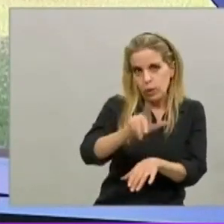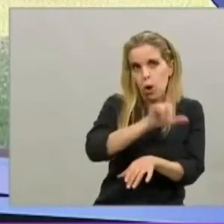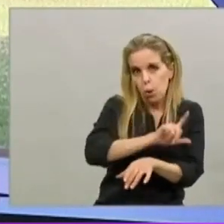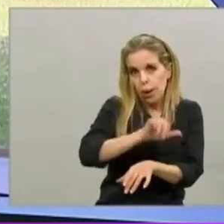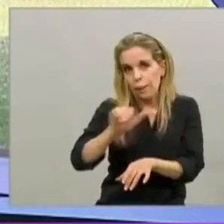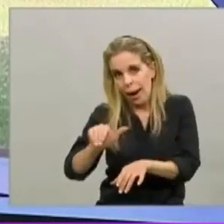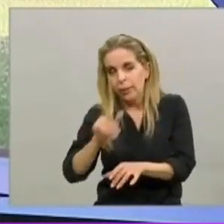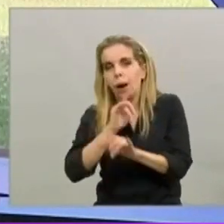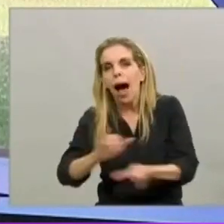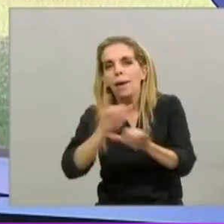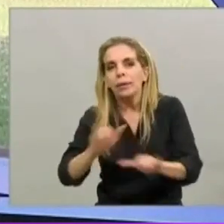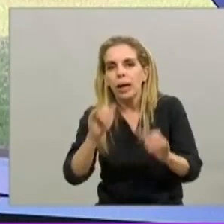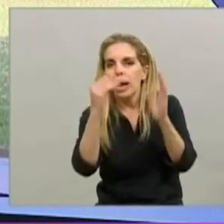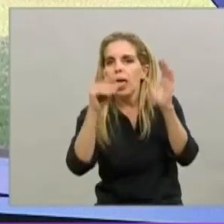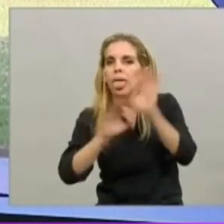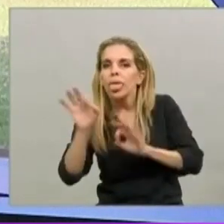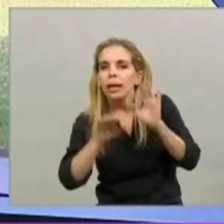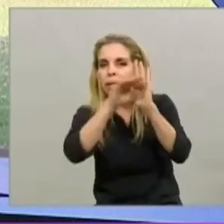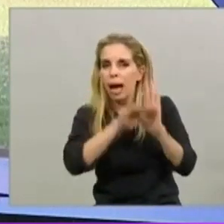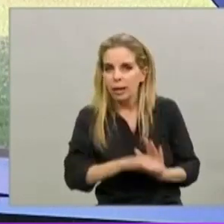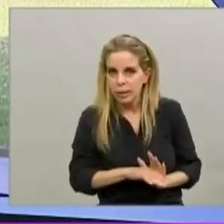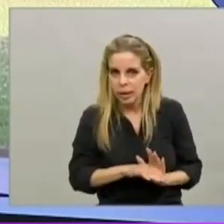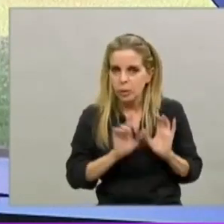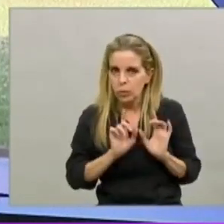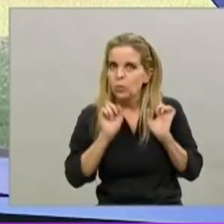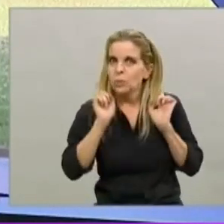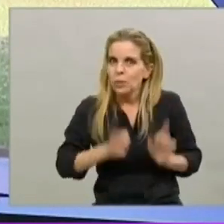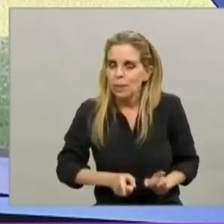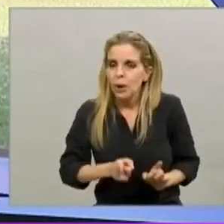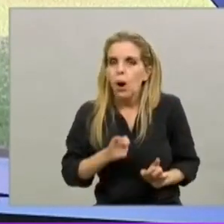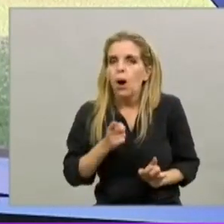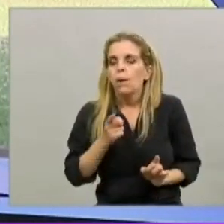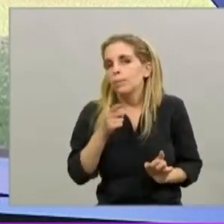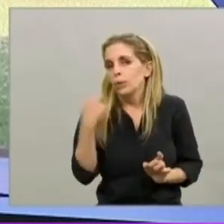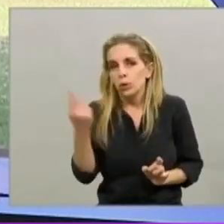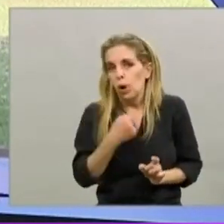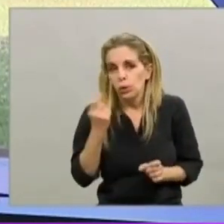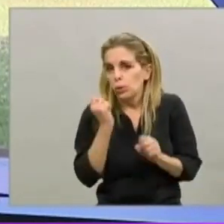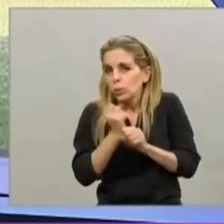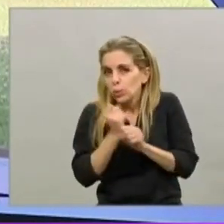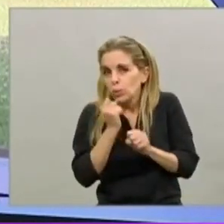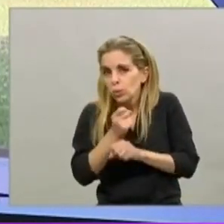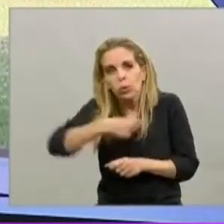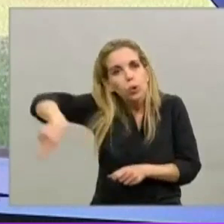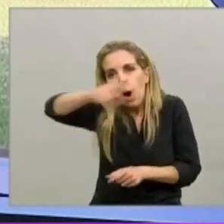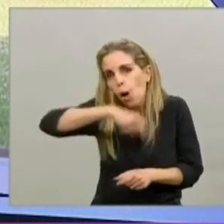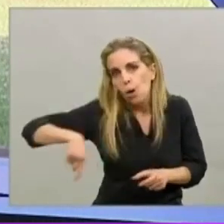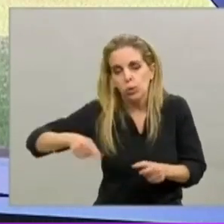conozcan respecto a estas medidas. Y yo quiero valorar una vez más el esfuerzo que estamos haciendo todos. Todos.